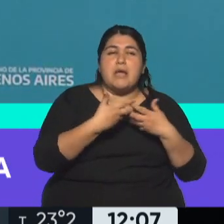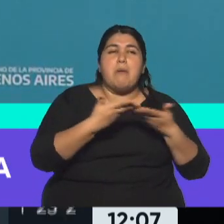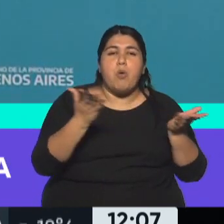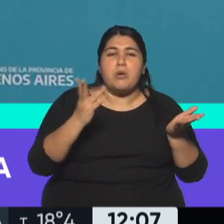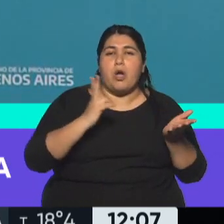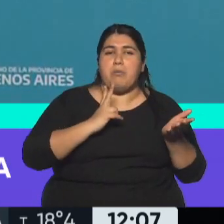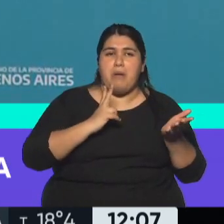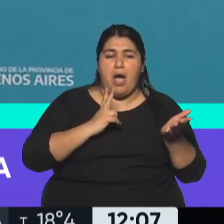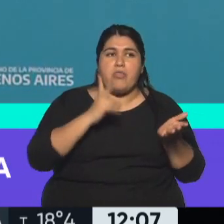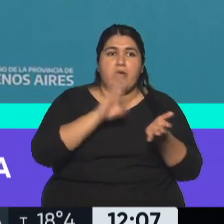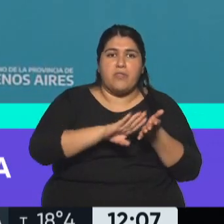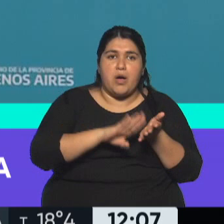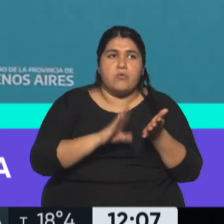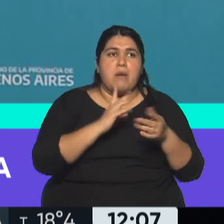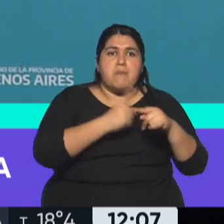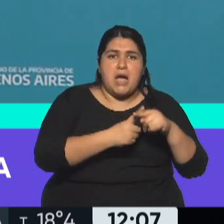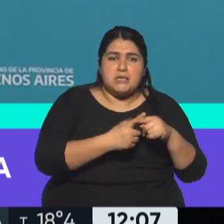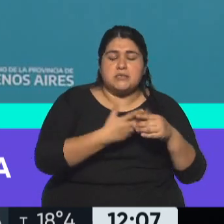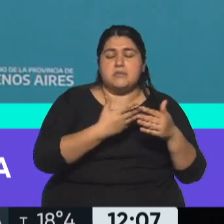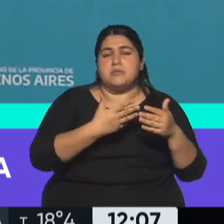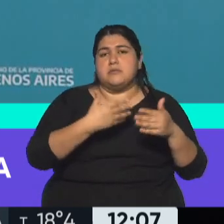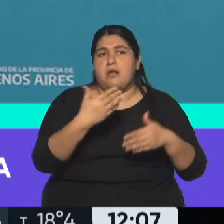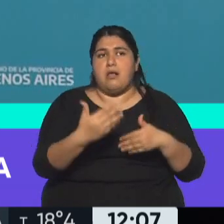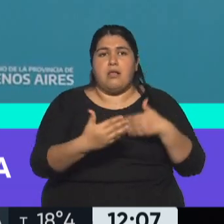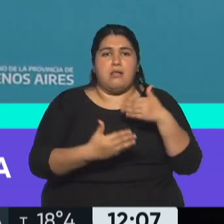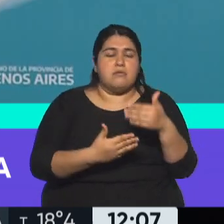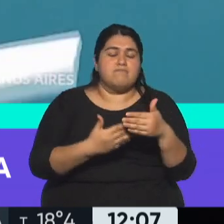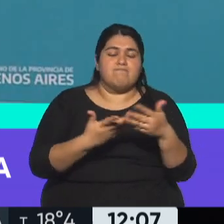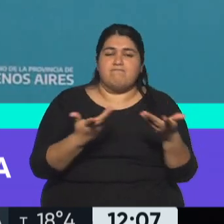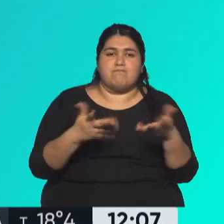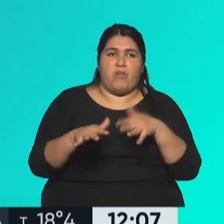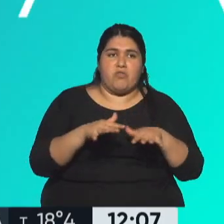-privado también de endeudarse para hacer obra, bueno, pero nada de eso funcionó. Gracias.